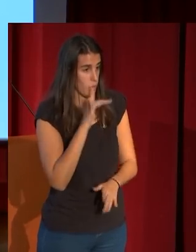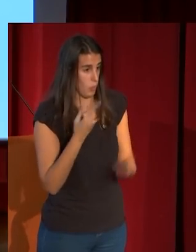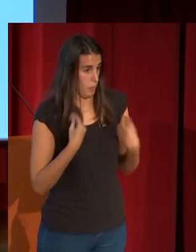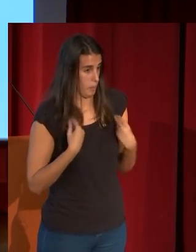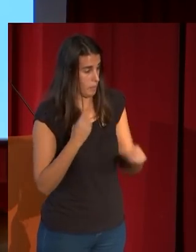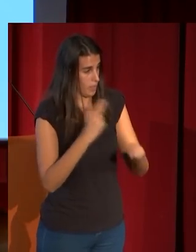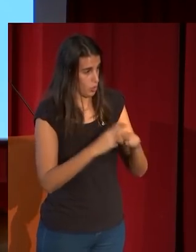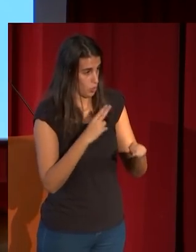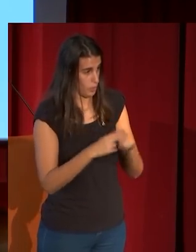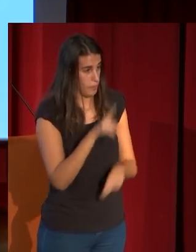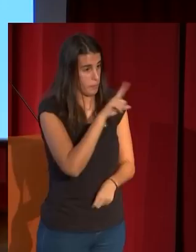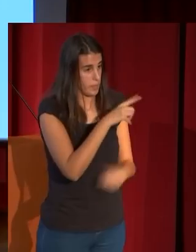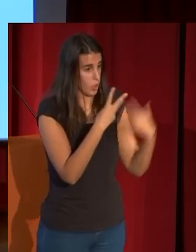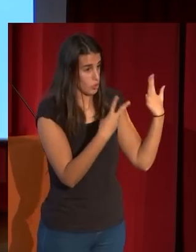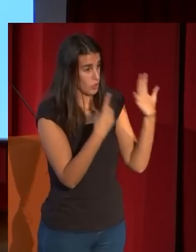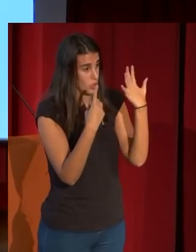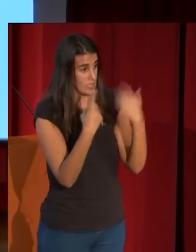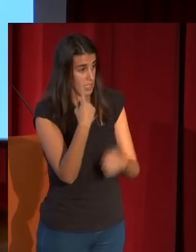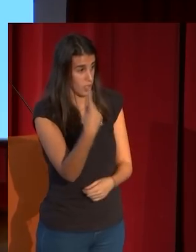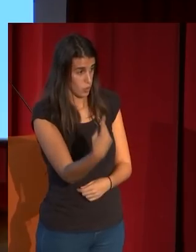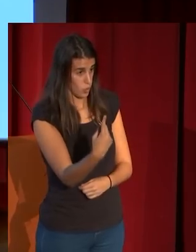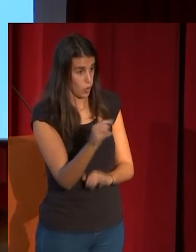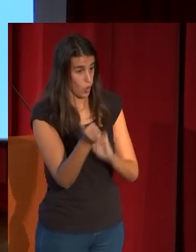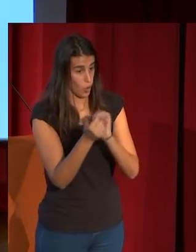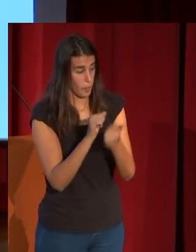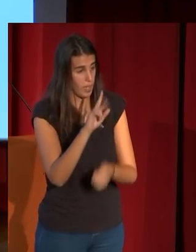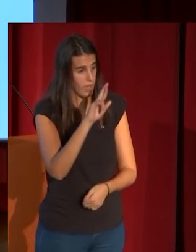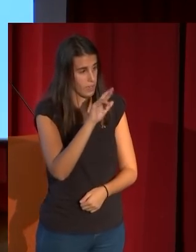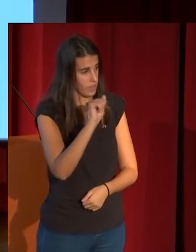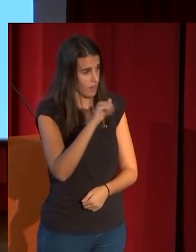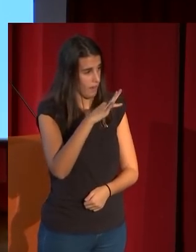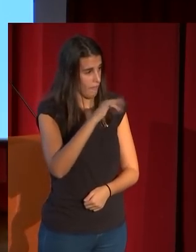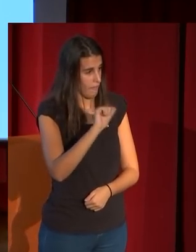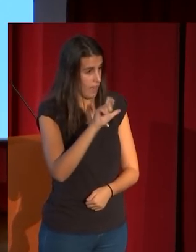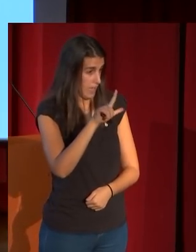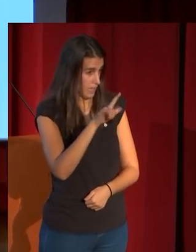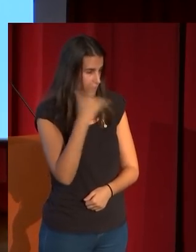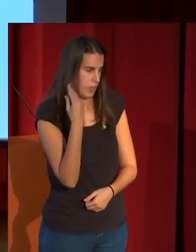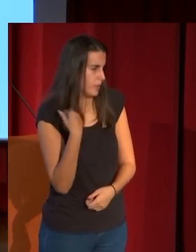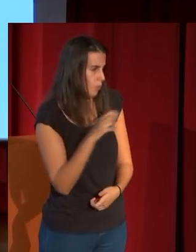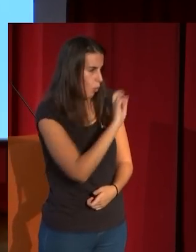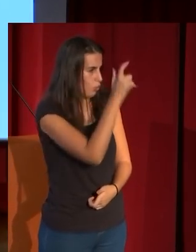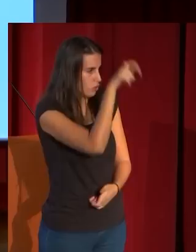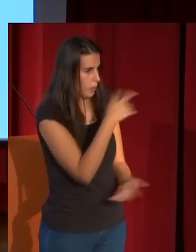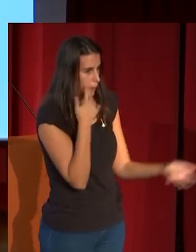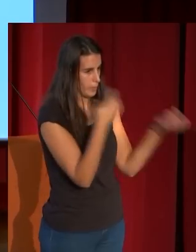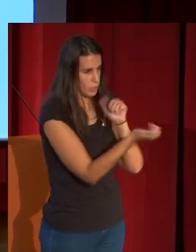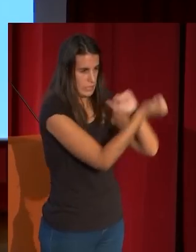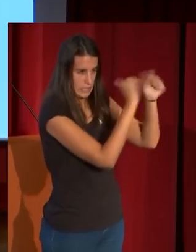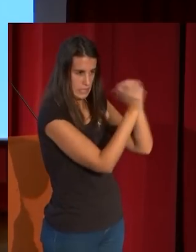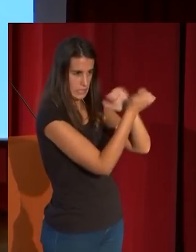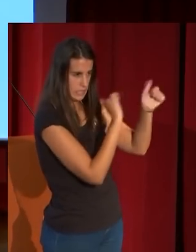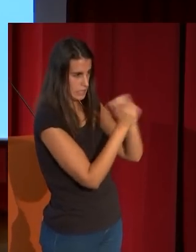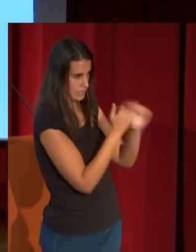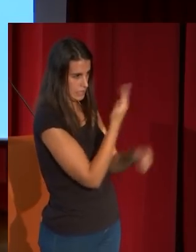1861 copia primero a Rafael, como hacían la mayor parte de los pensionados españoles, que